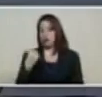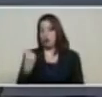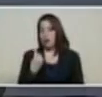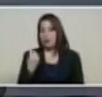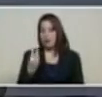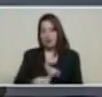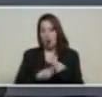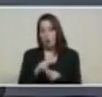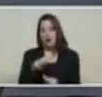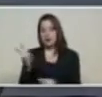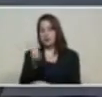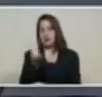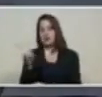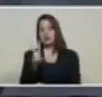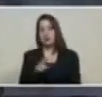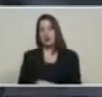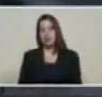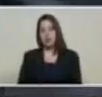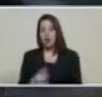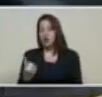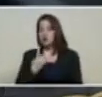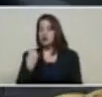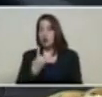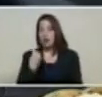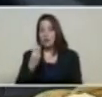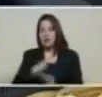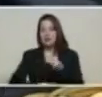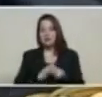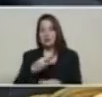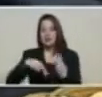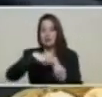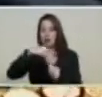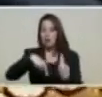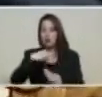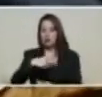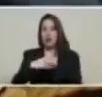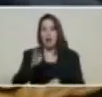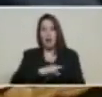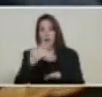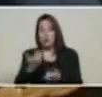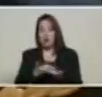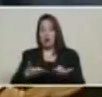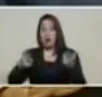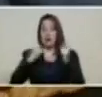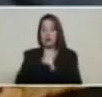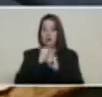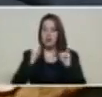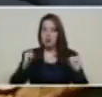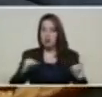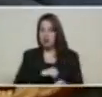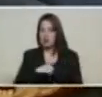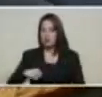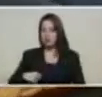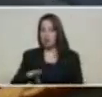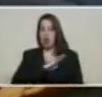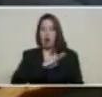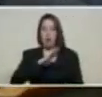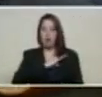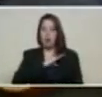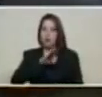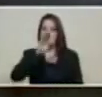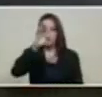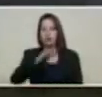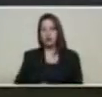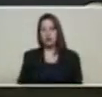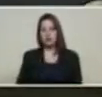solo en revolución porque somos libres independientes soberanos dueños de nuestro destino así de